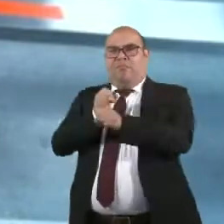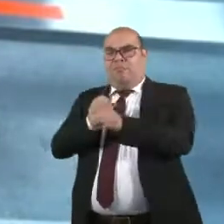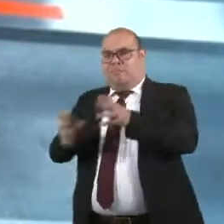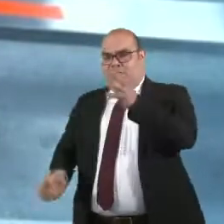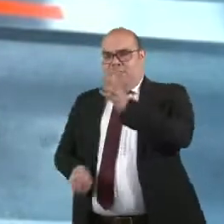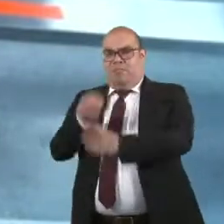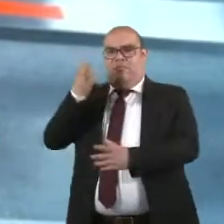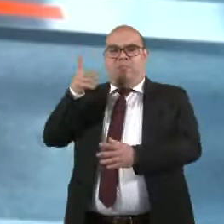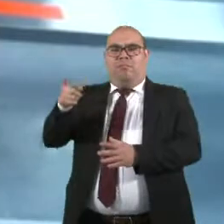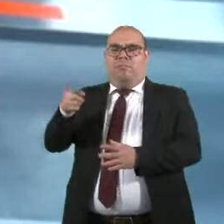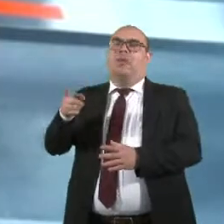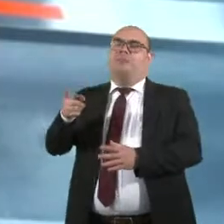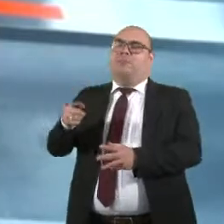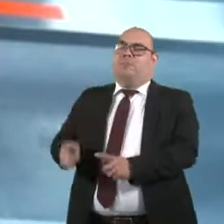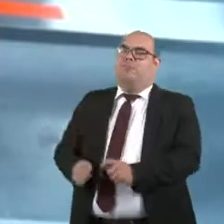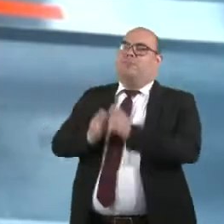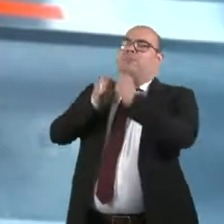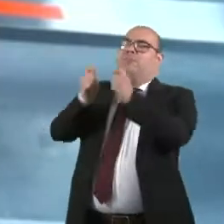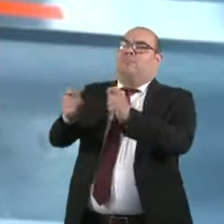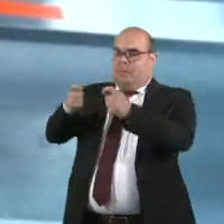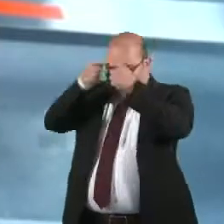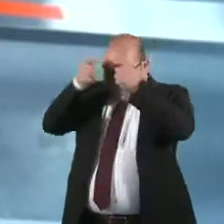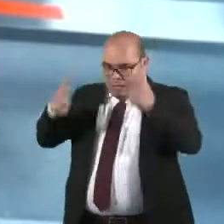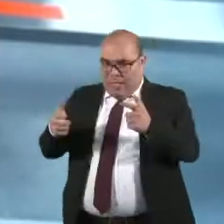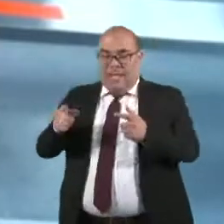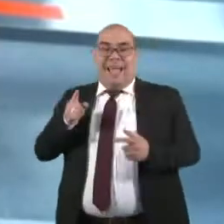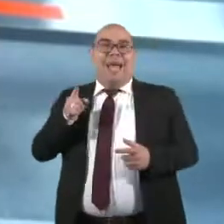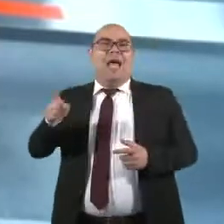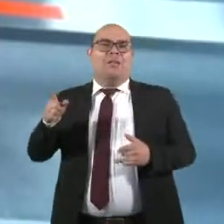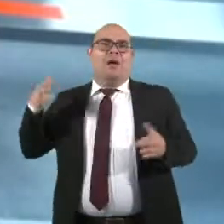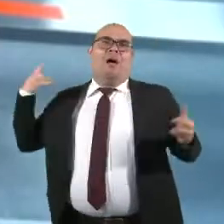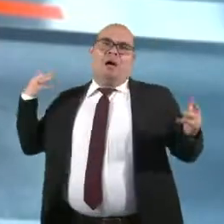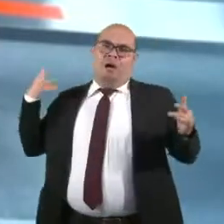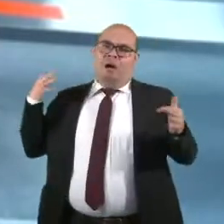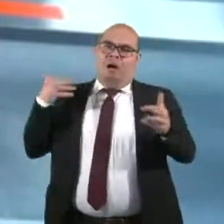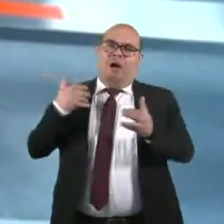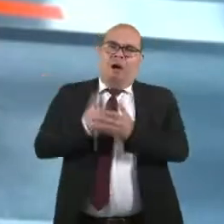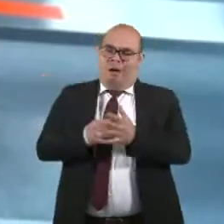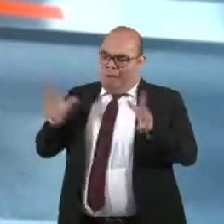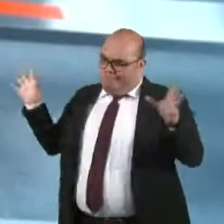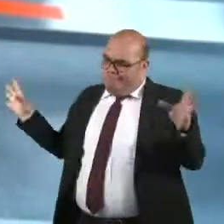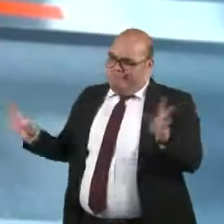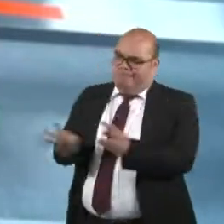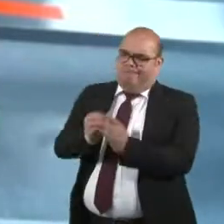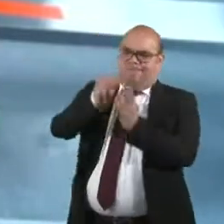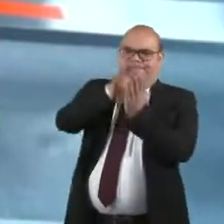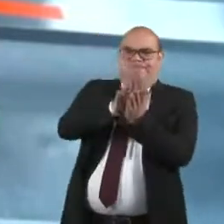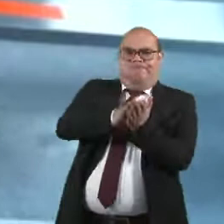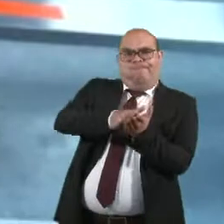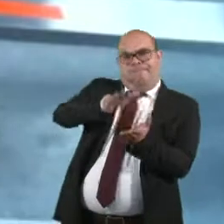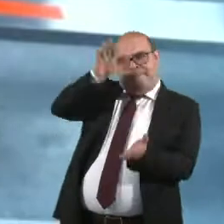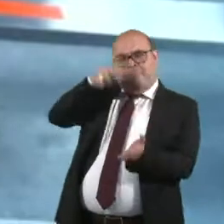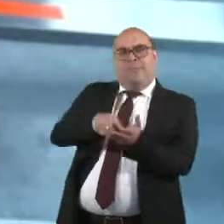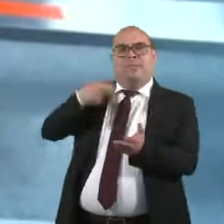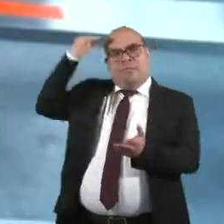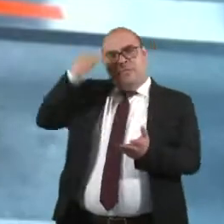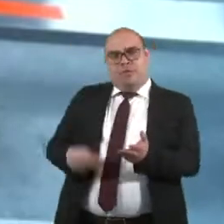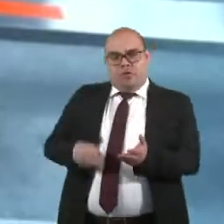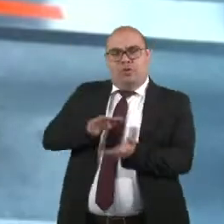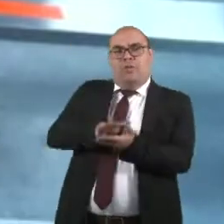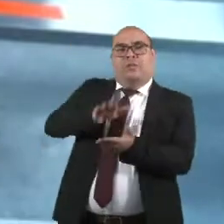instituciones de seguridad del Estado. De eso hay un rastro histórico imborrable. Así que se dieron la conformación para